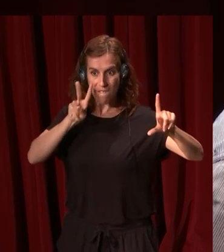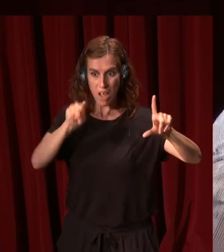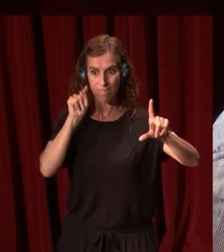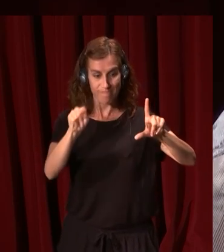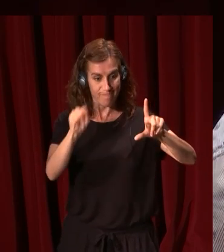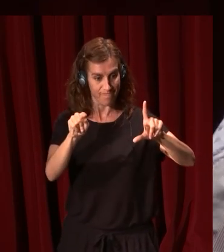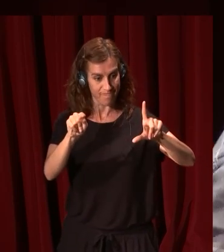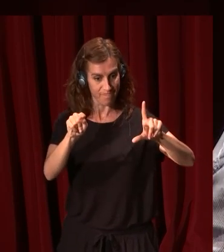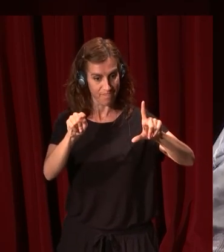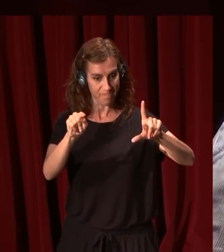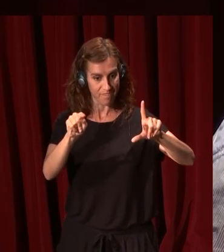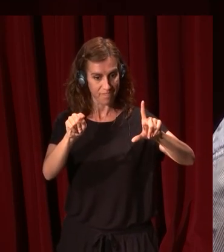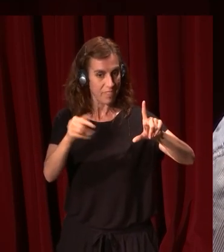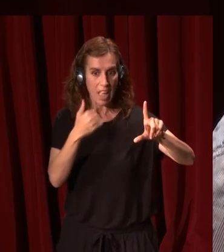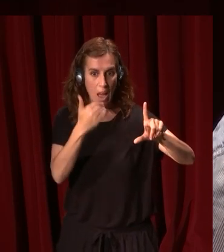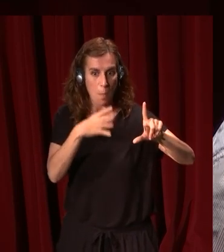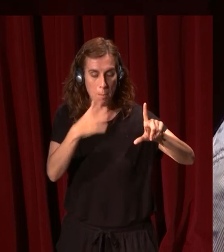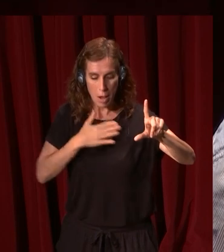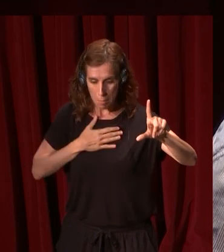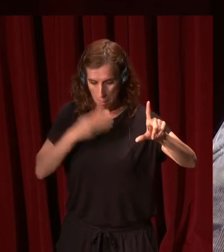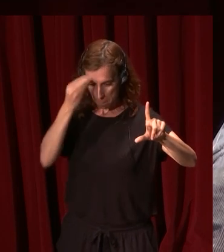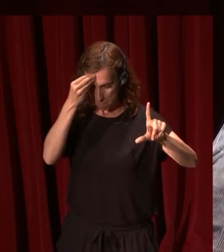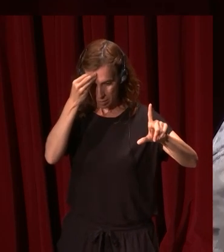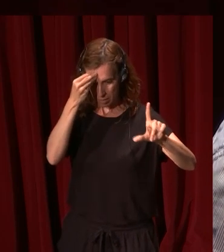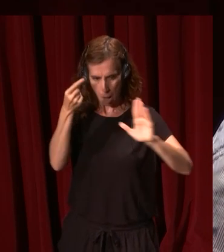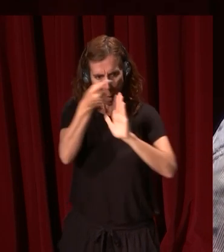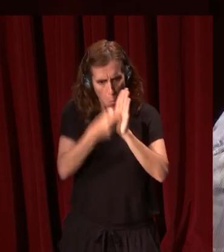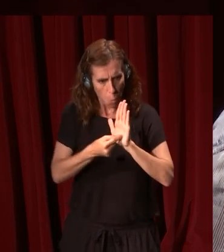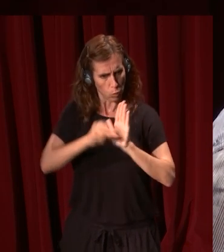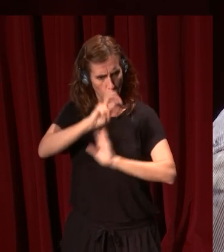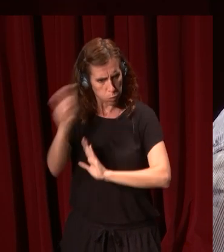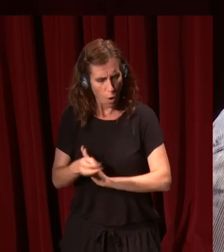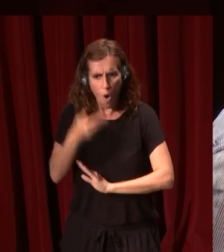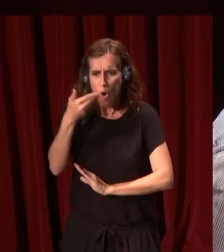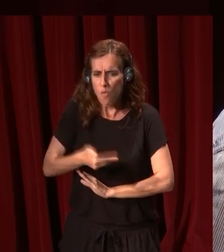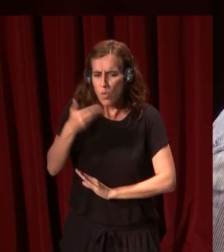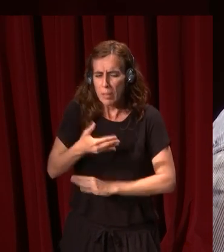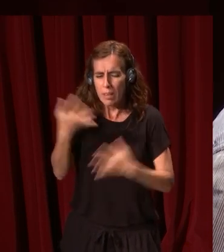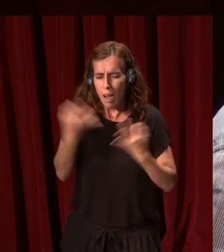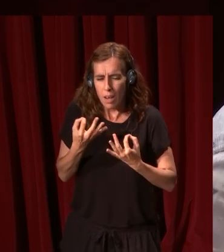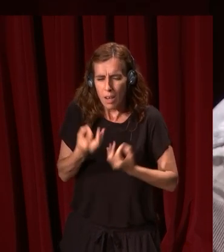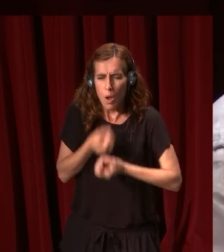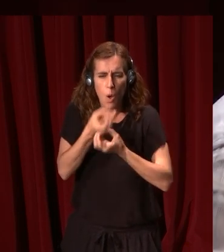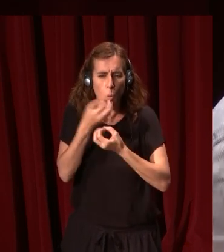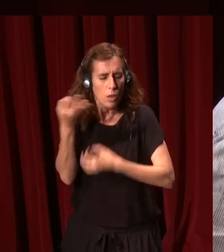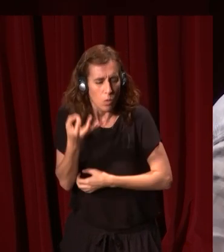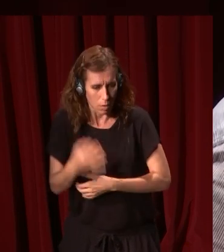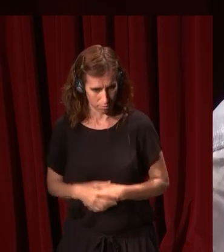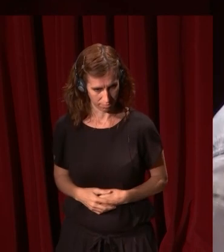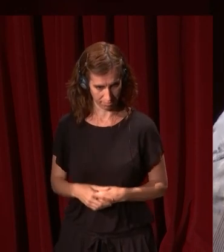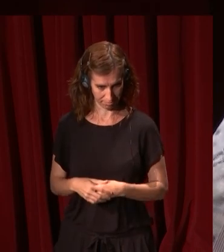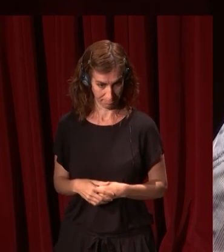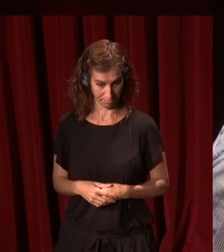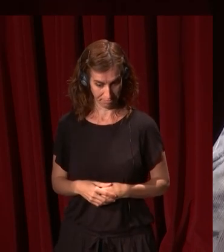cuadros, pues era inevitable para mí pensar en estas cuestiones y decidir qué era lo fundamental que se podía contar, más allá de que lo